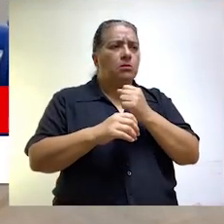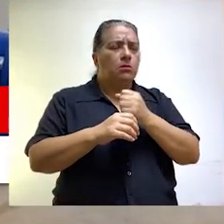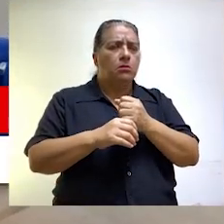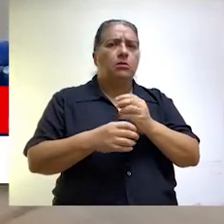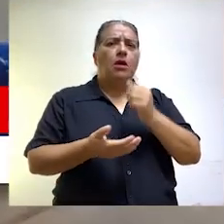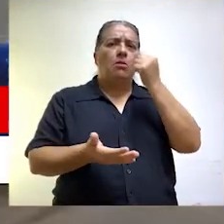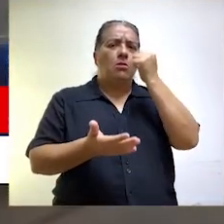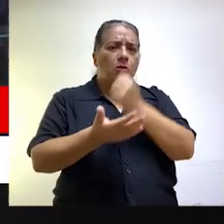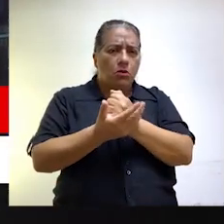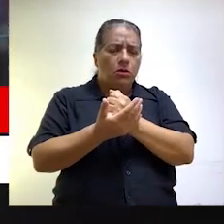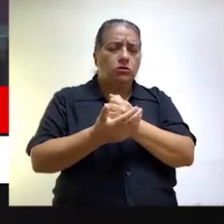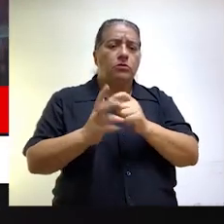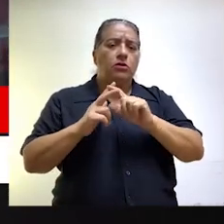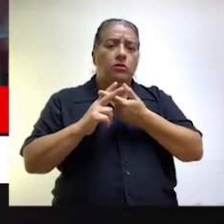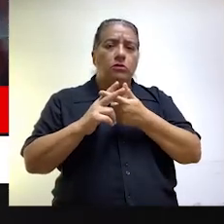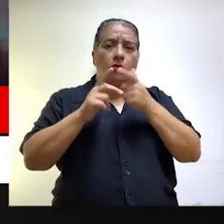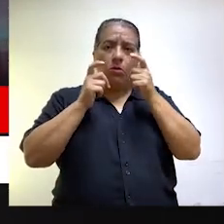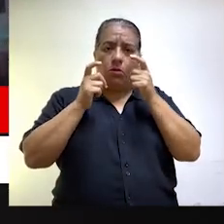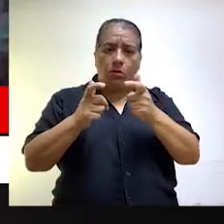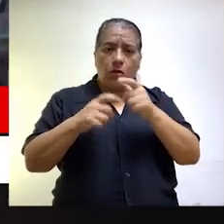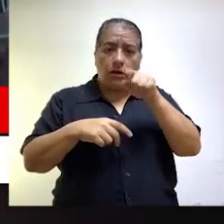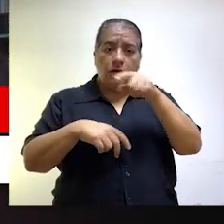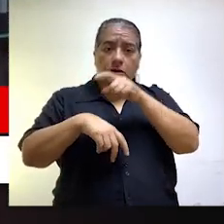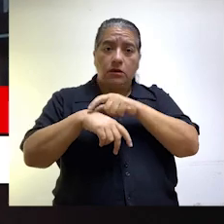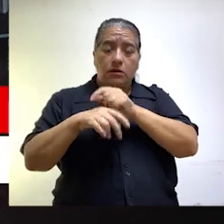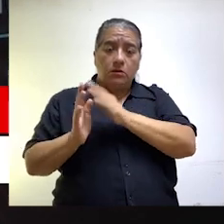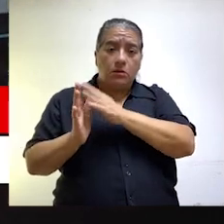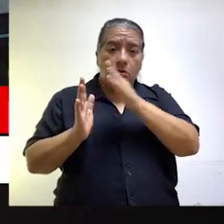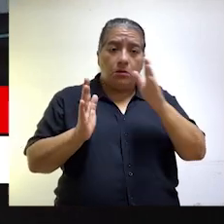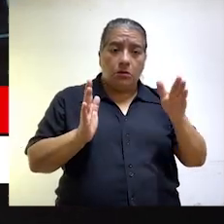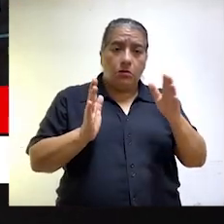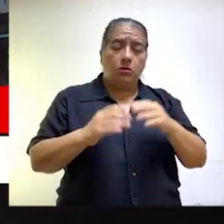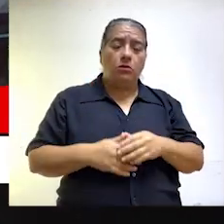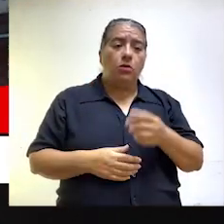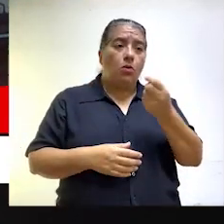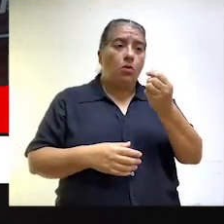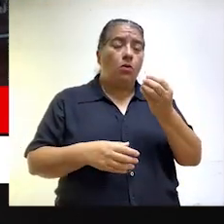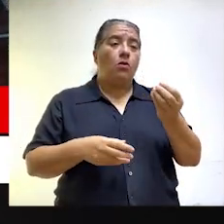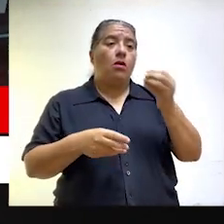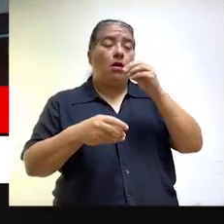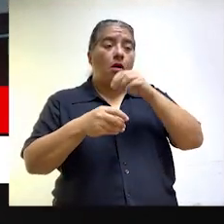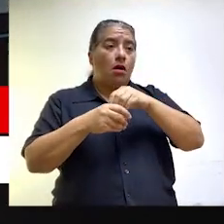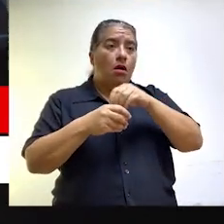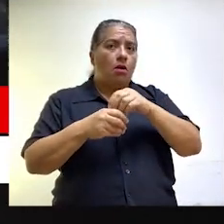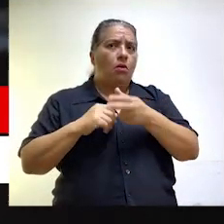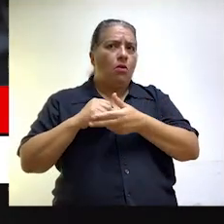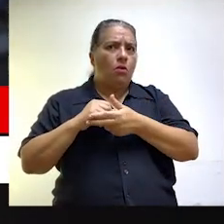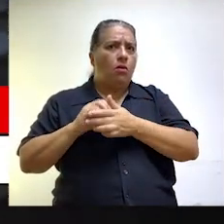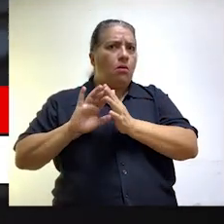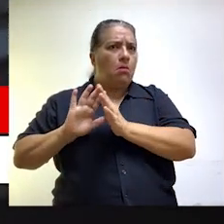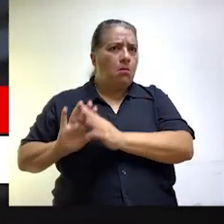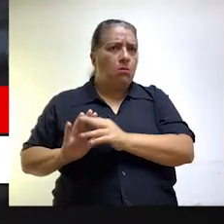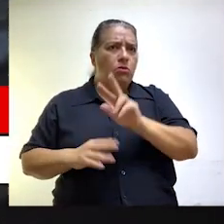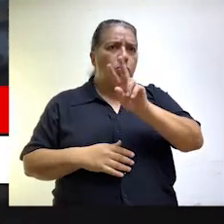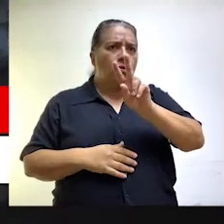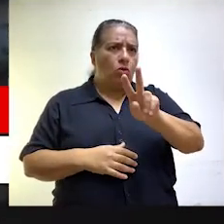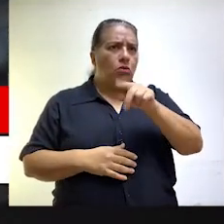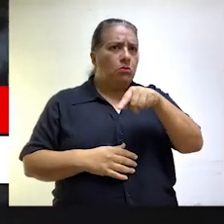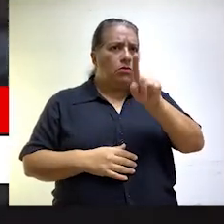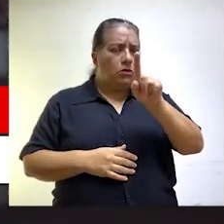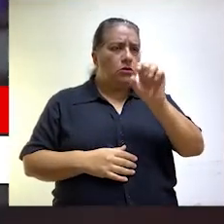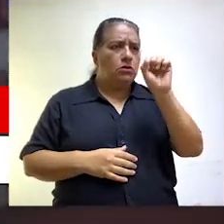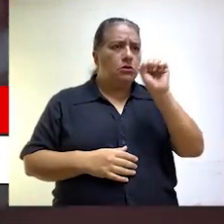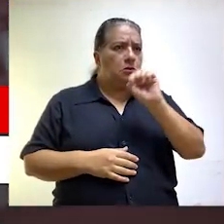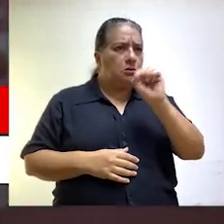viabilidad o aprobación para iniciar su ejecución en ese periodo, tuvieron un ahorro promedio de 2 millones de